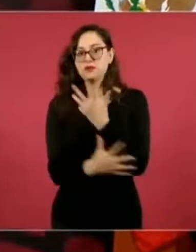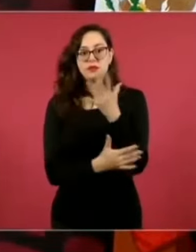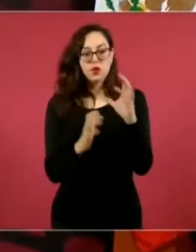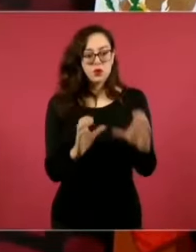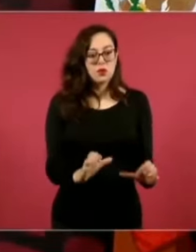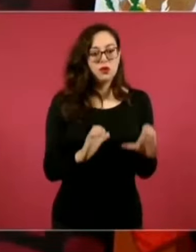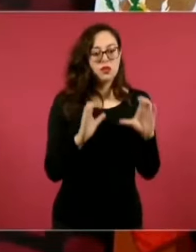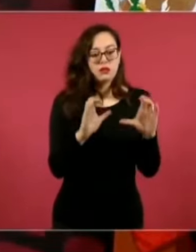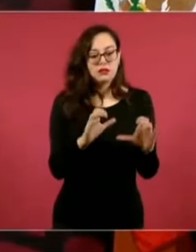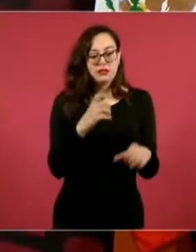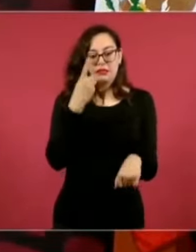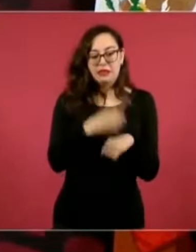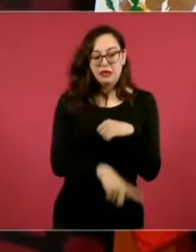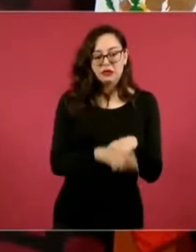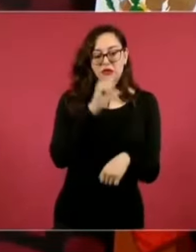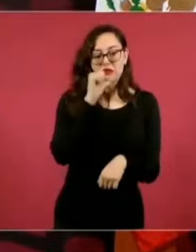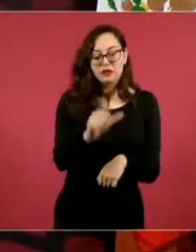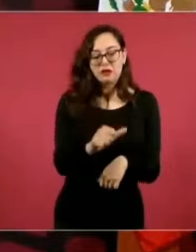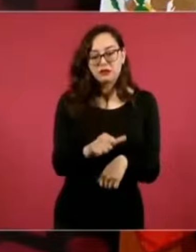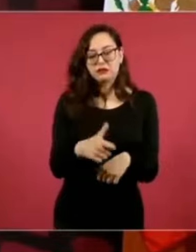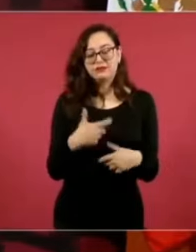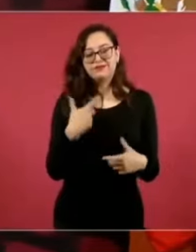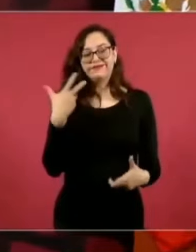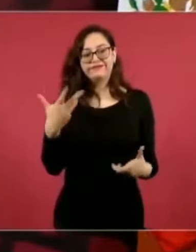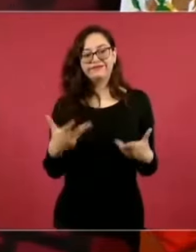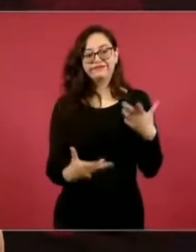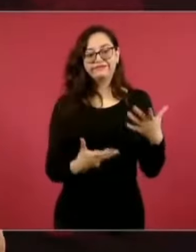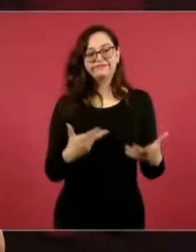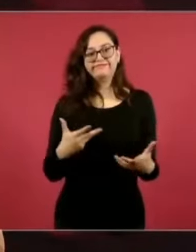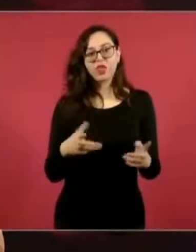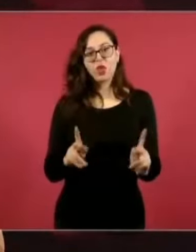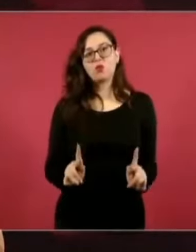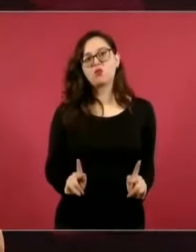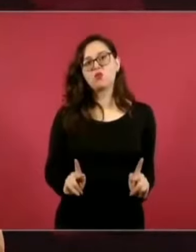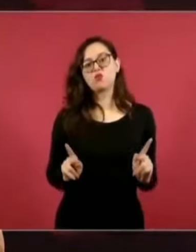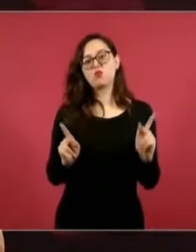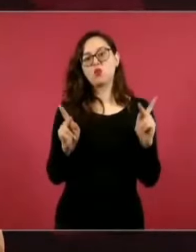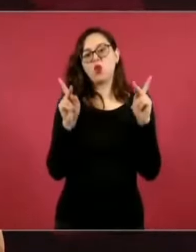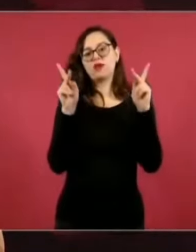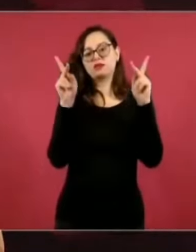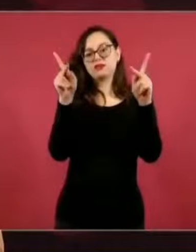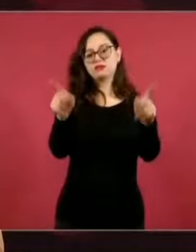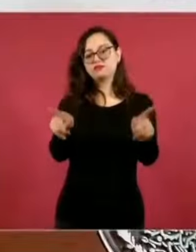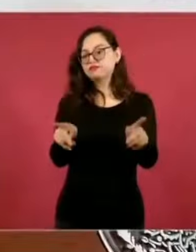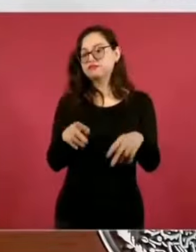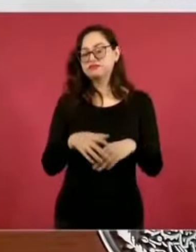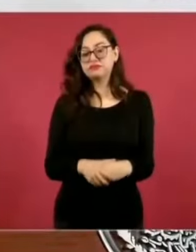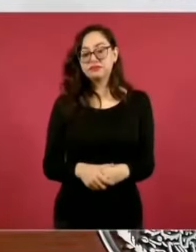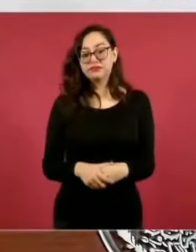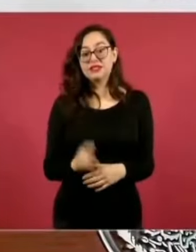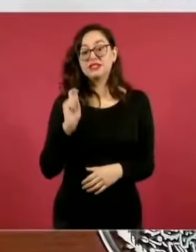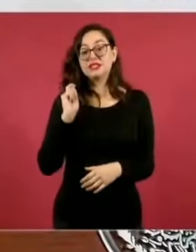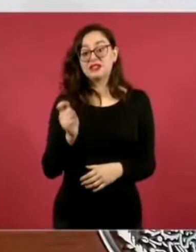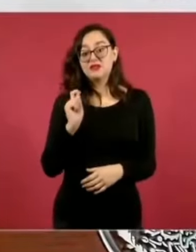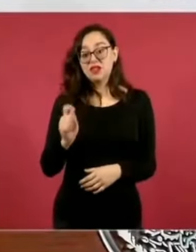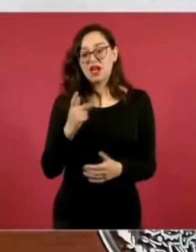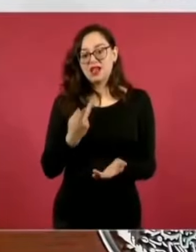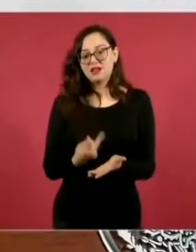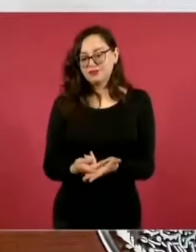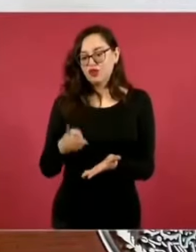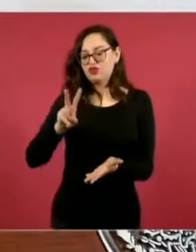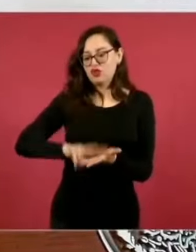Es una inversión de dos, tres veces más que lo que